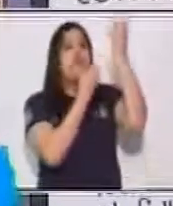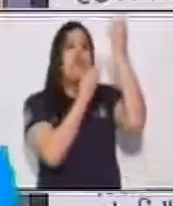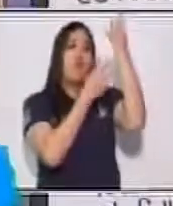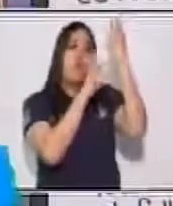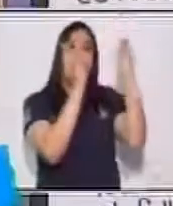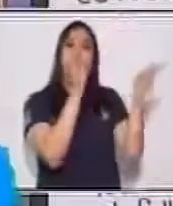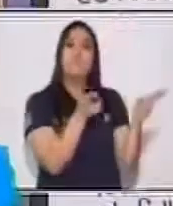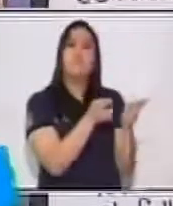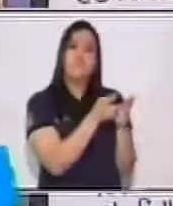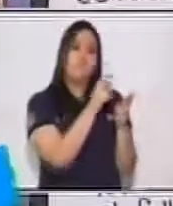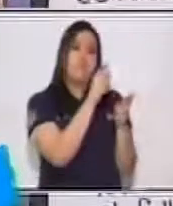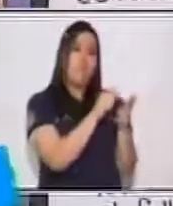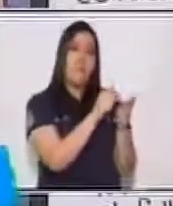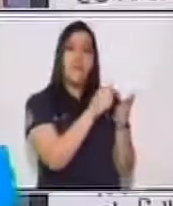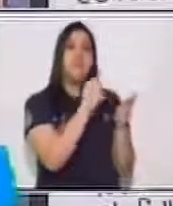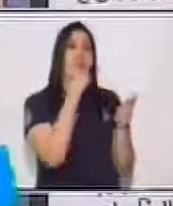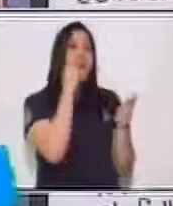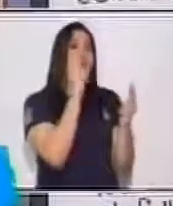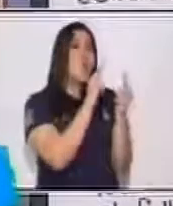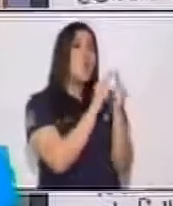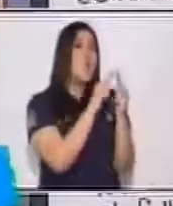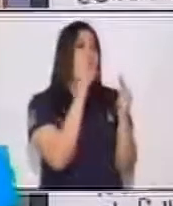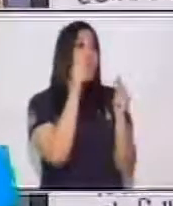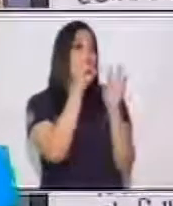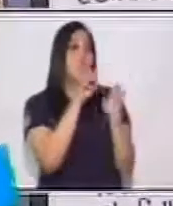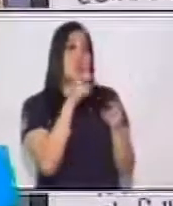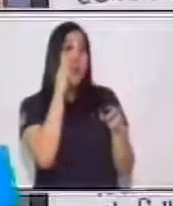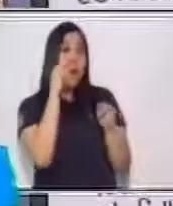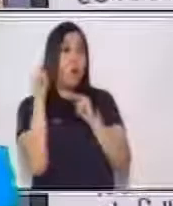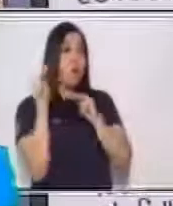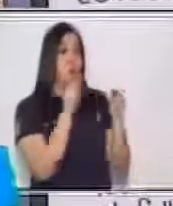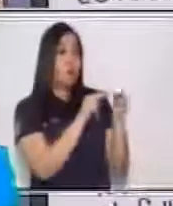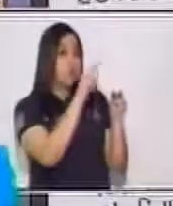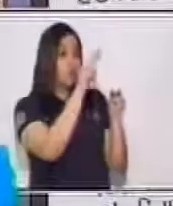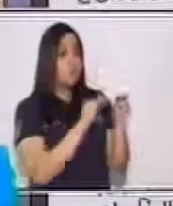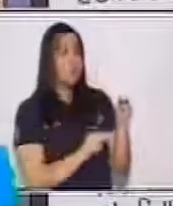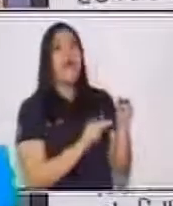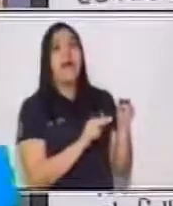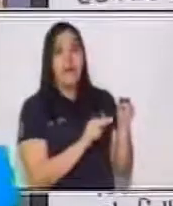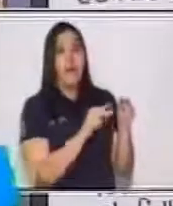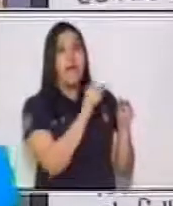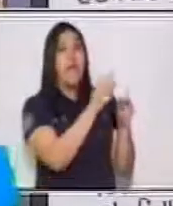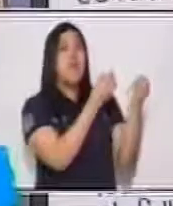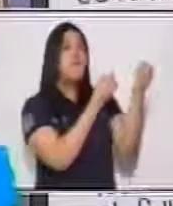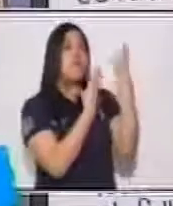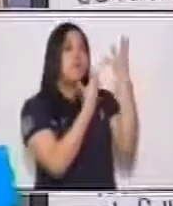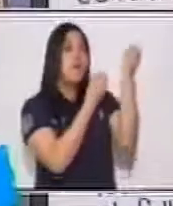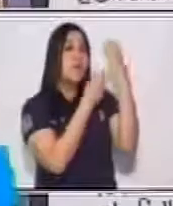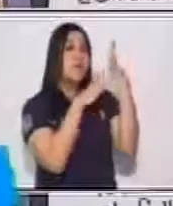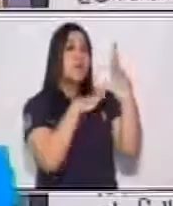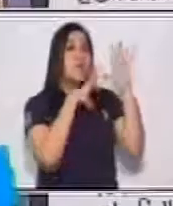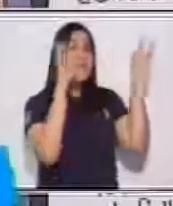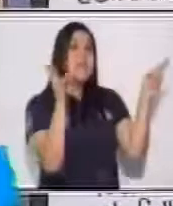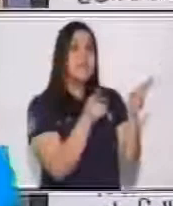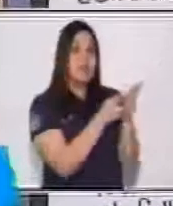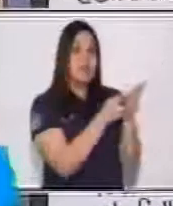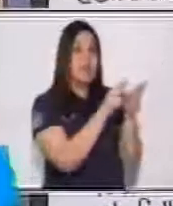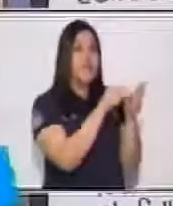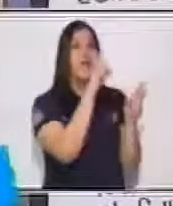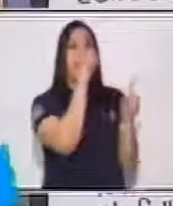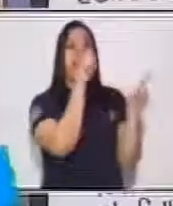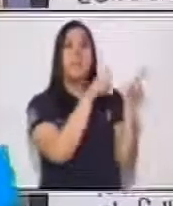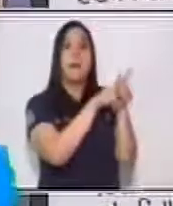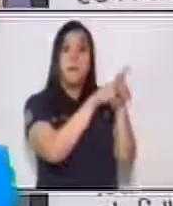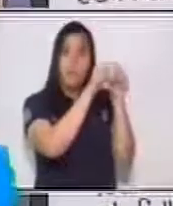algo que queremos dar a conocer por medio de esto. La información, pues, debe ser condensada y también puede